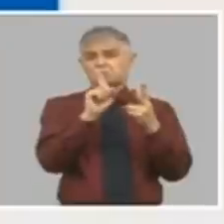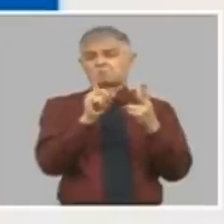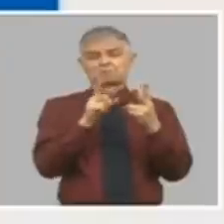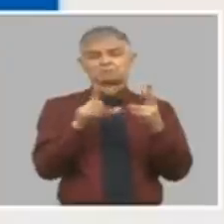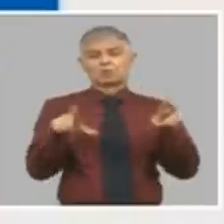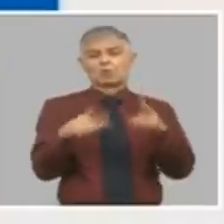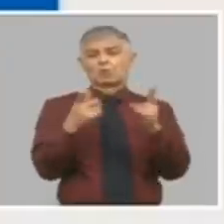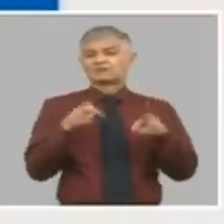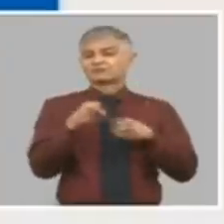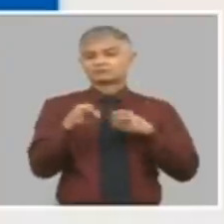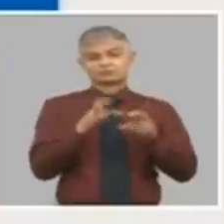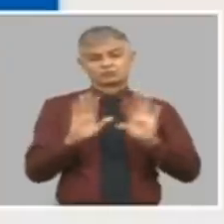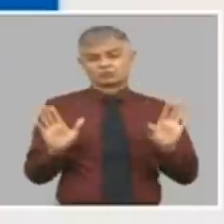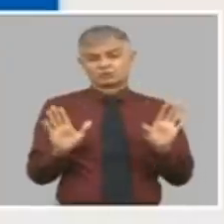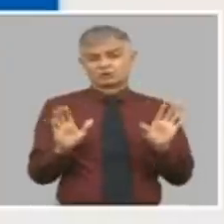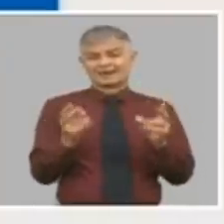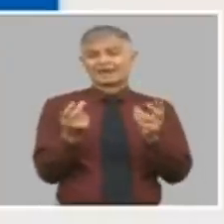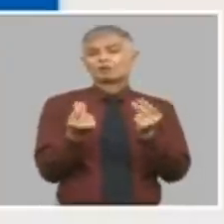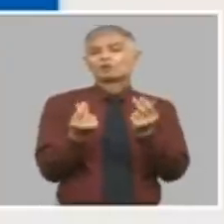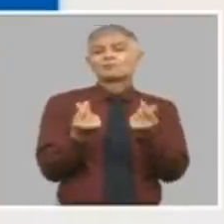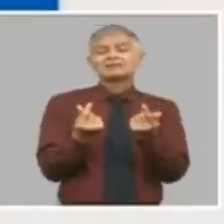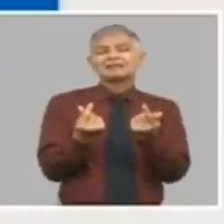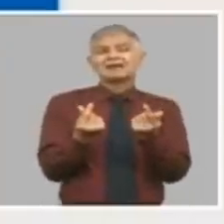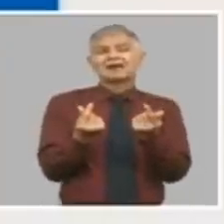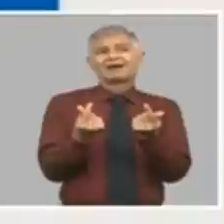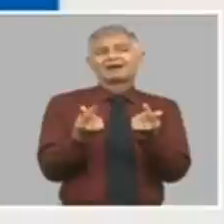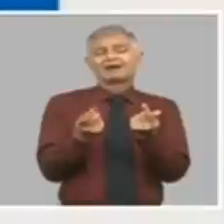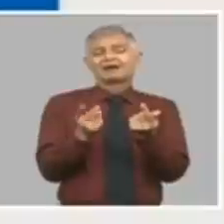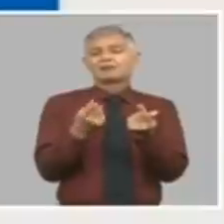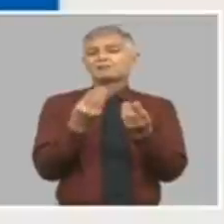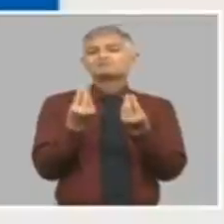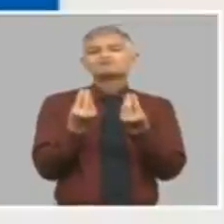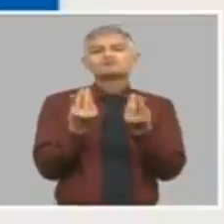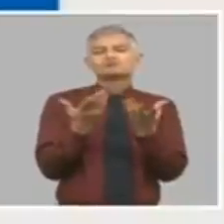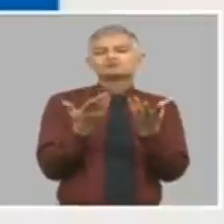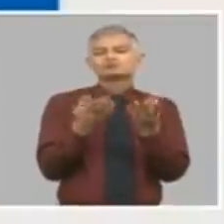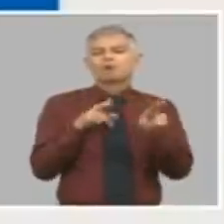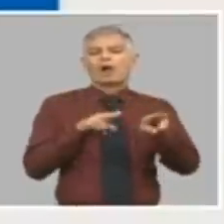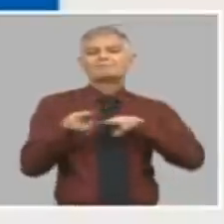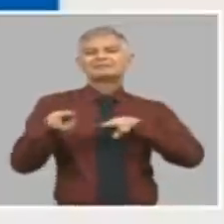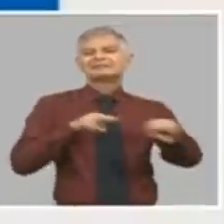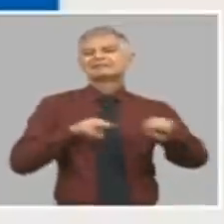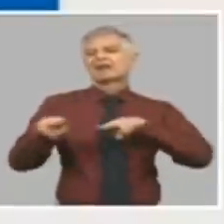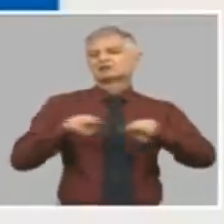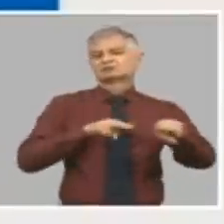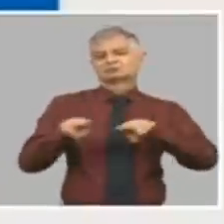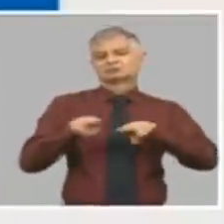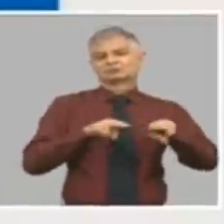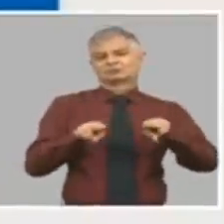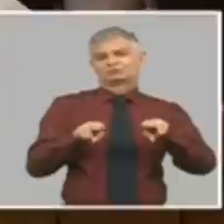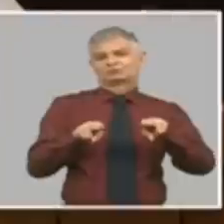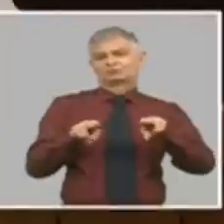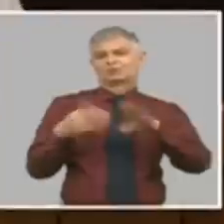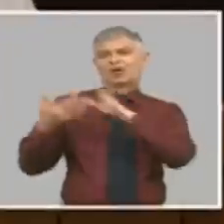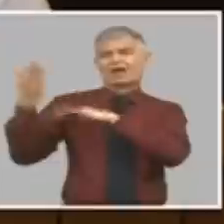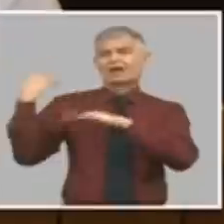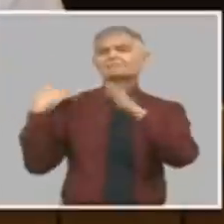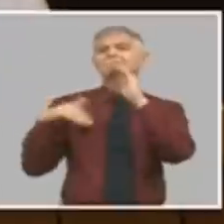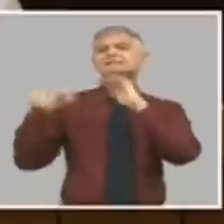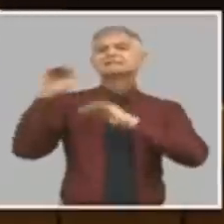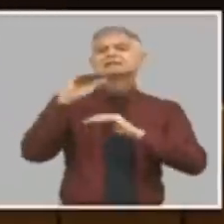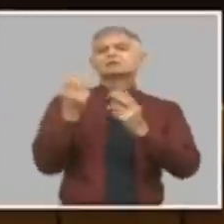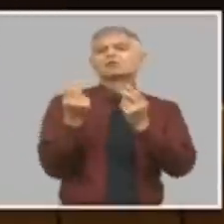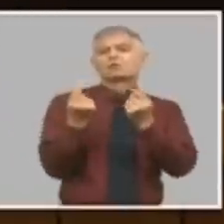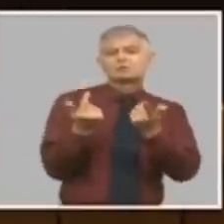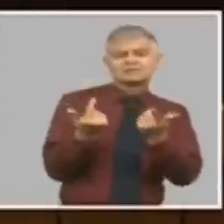economía se conduce muy administrativa se han venido tomando medidas desde el ministerio economía desde la dirección del